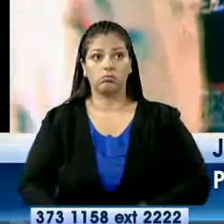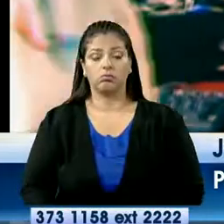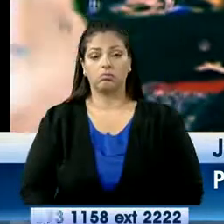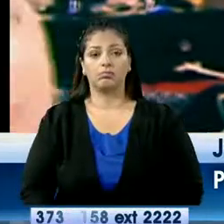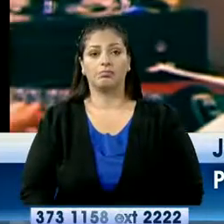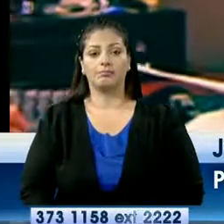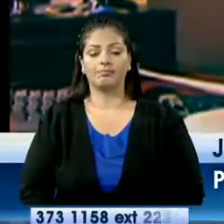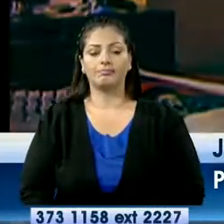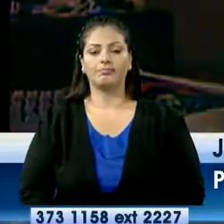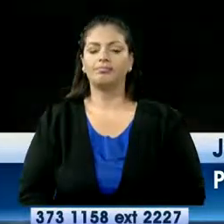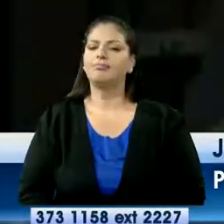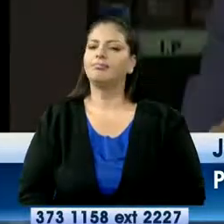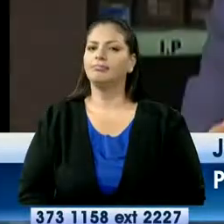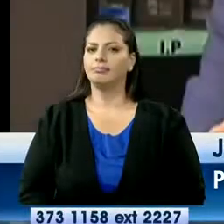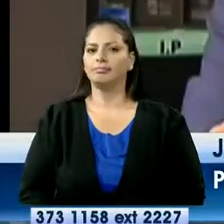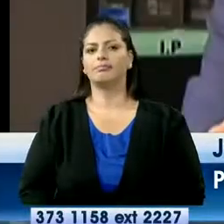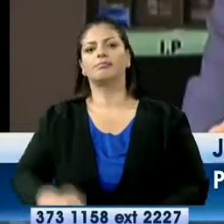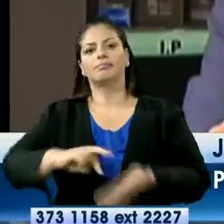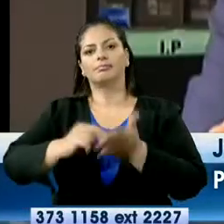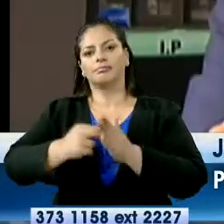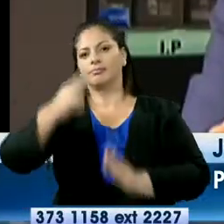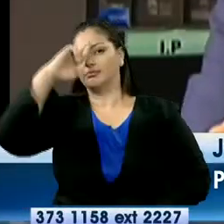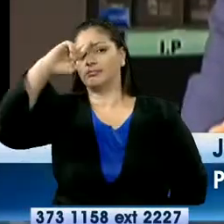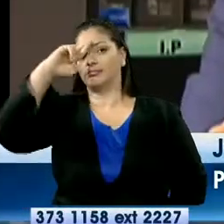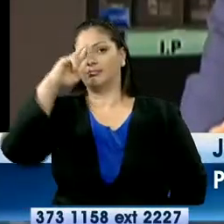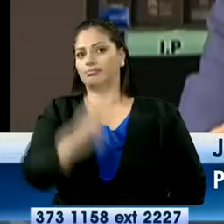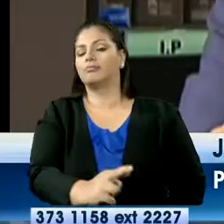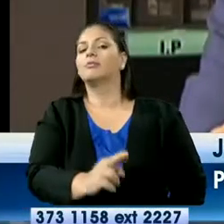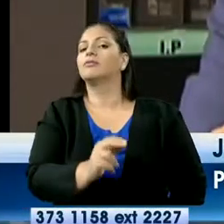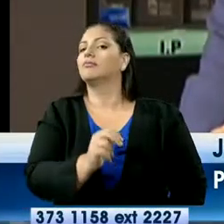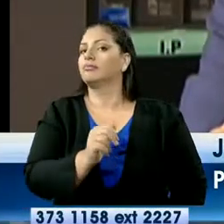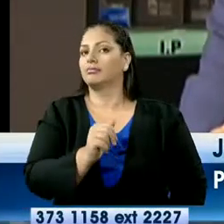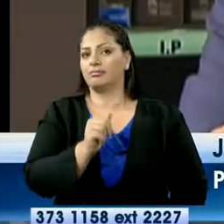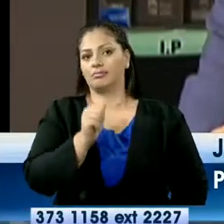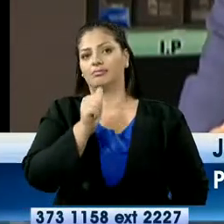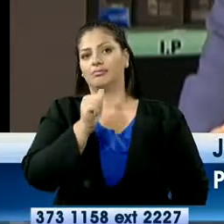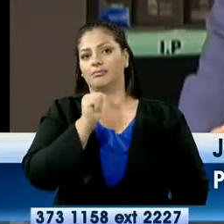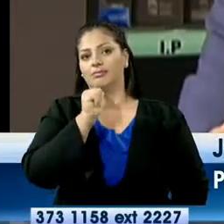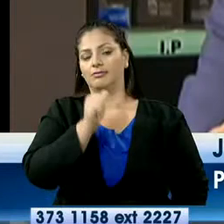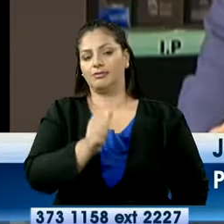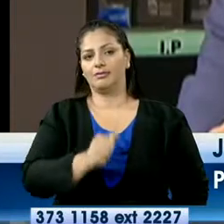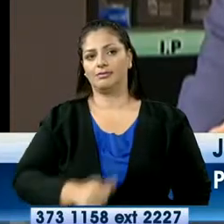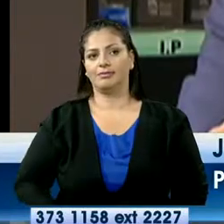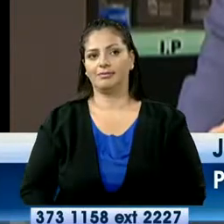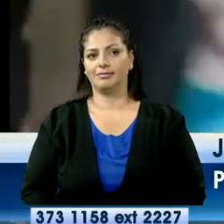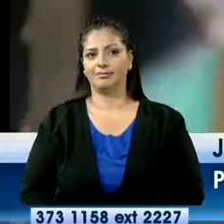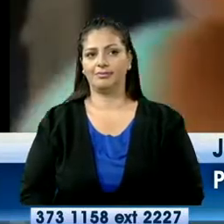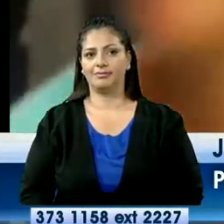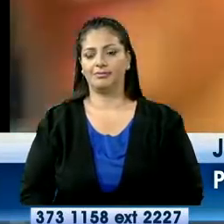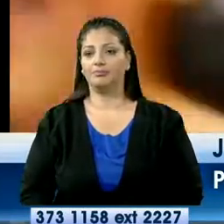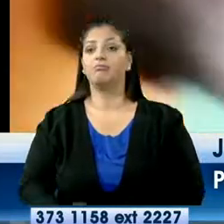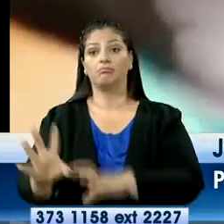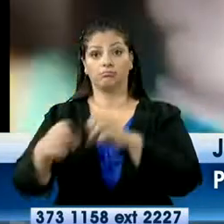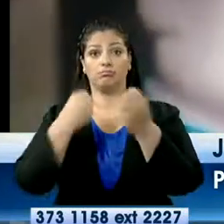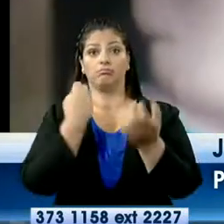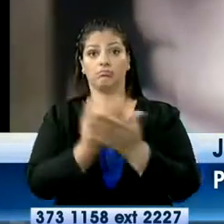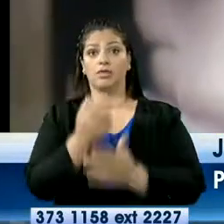contra la libertad individual, pues no hay también contra la misma persona. De tres a cinco años. Informó Lorena Vázquez.